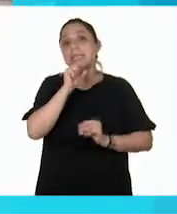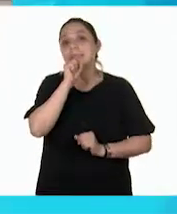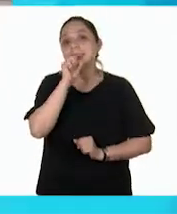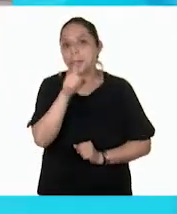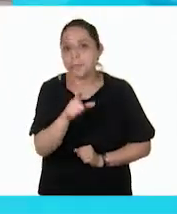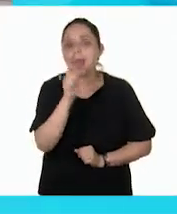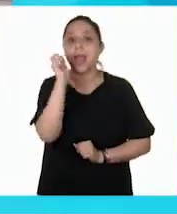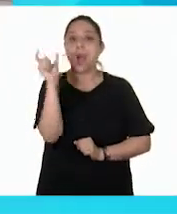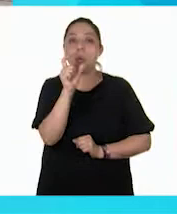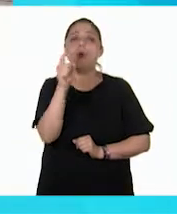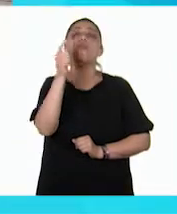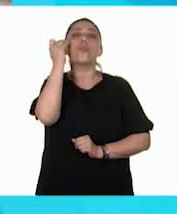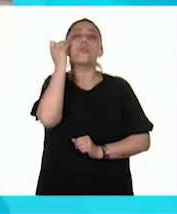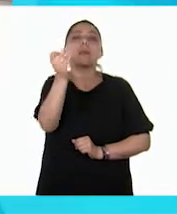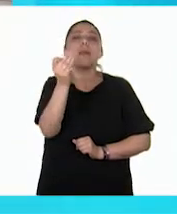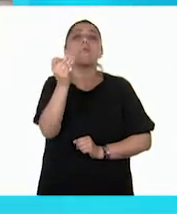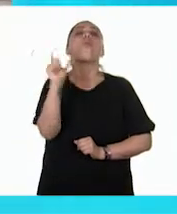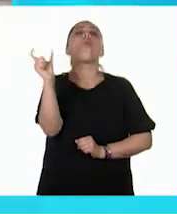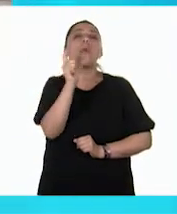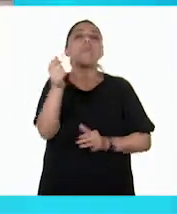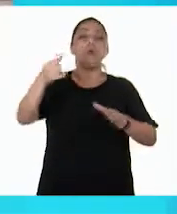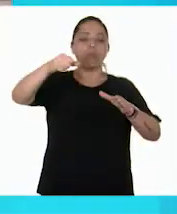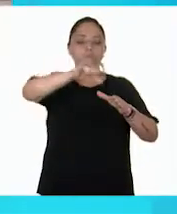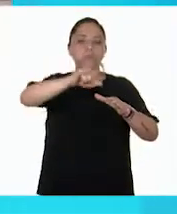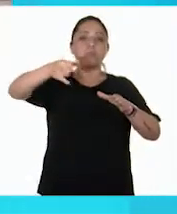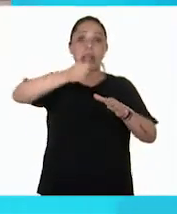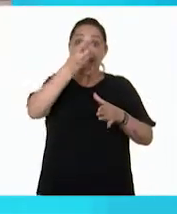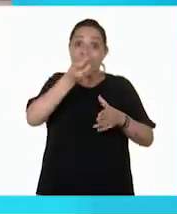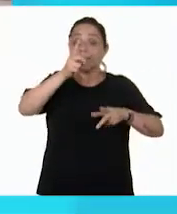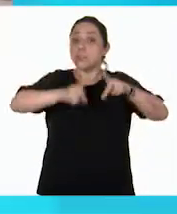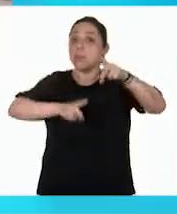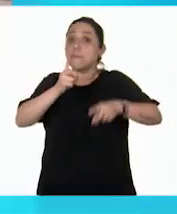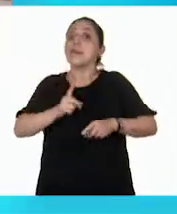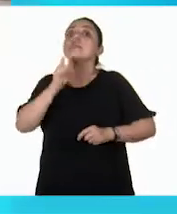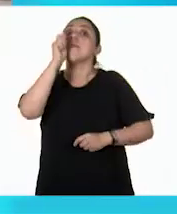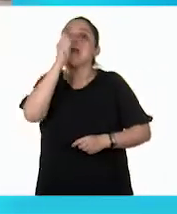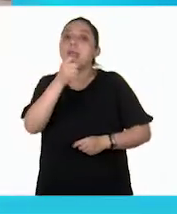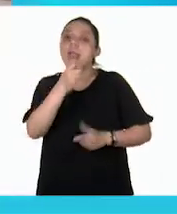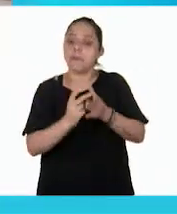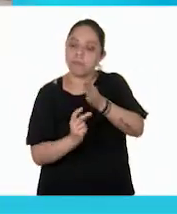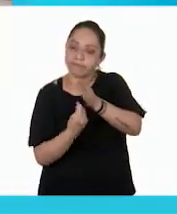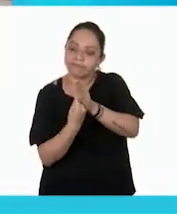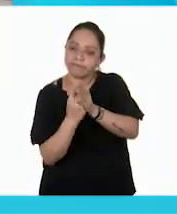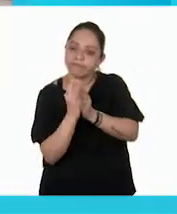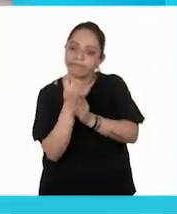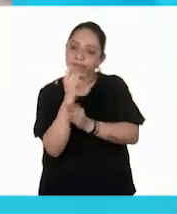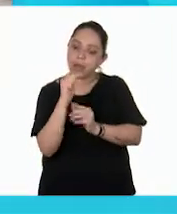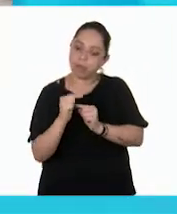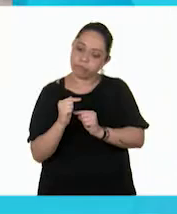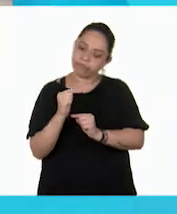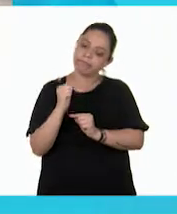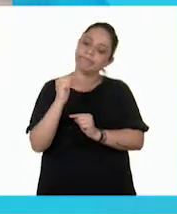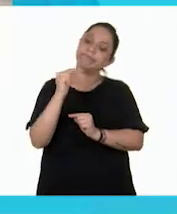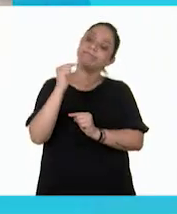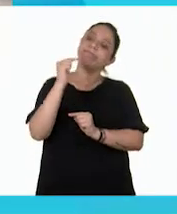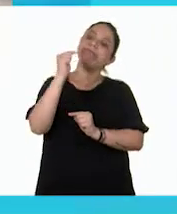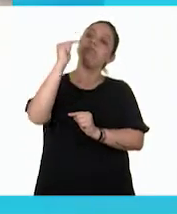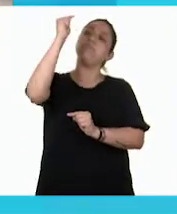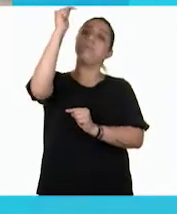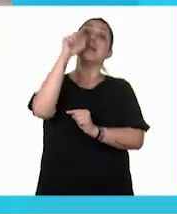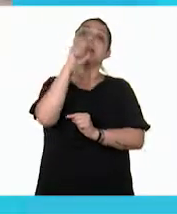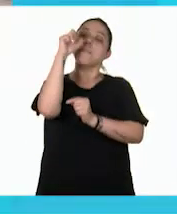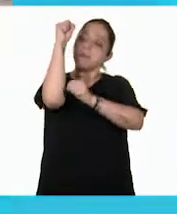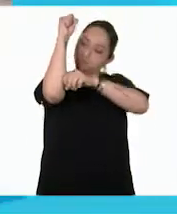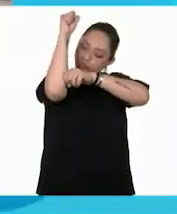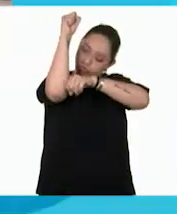cada que tanto tiempo, pues de esto dependerá el tamaño y la profundidad que tenga en su